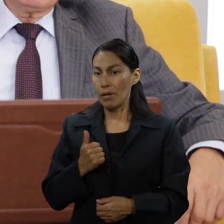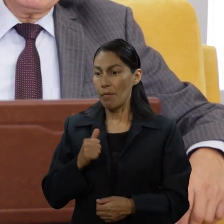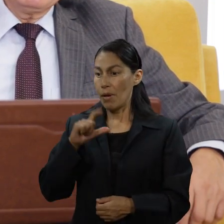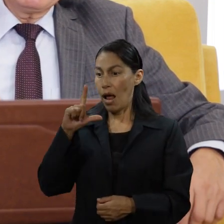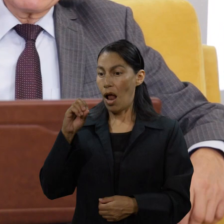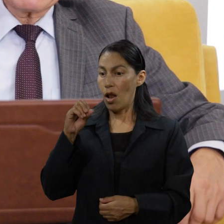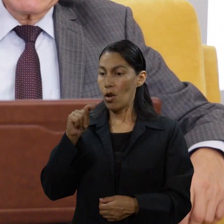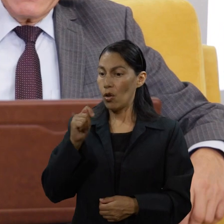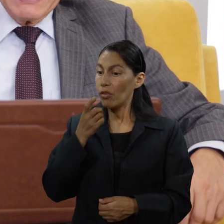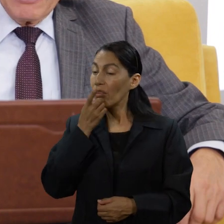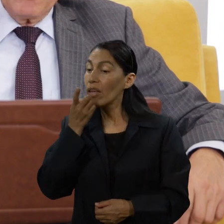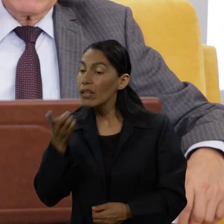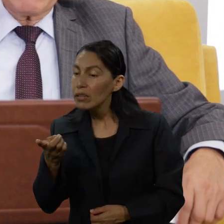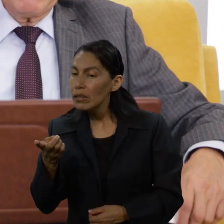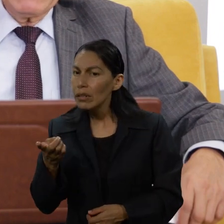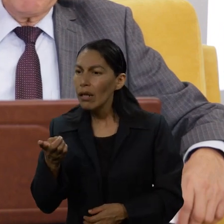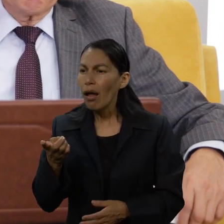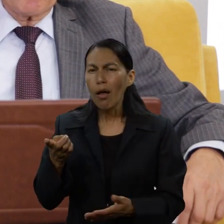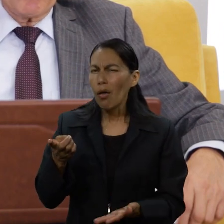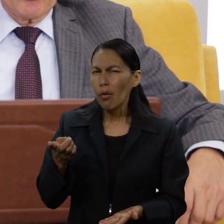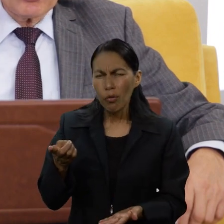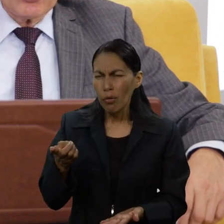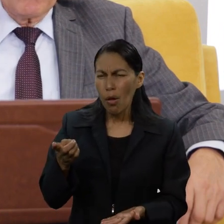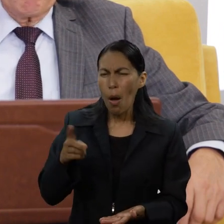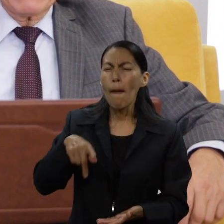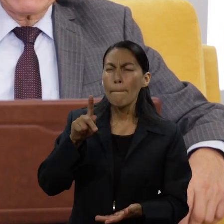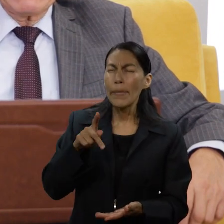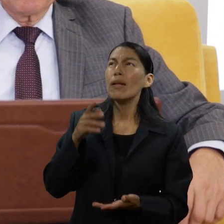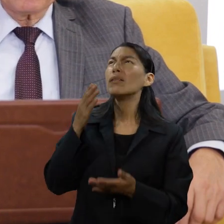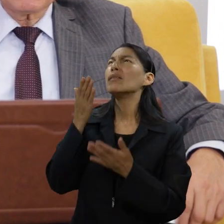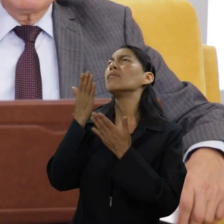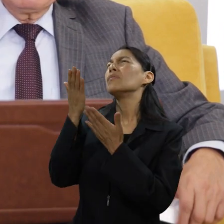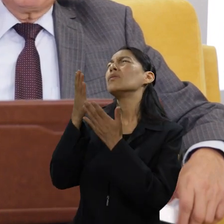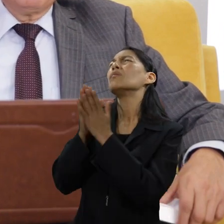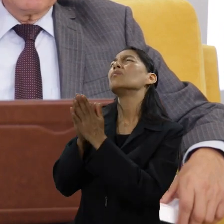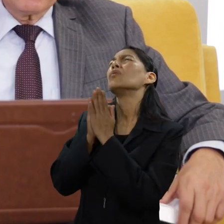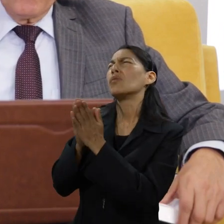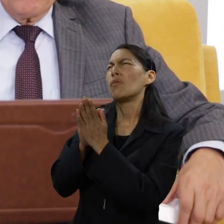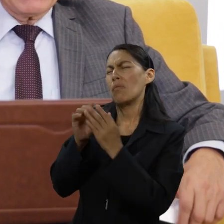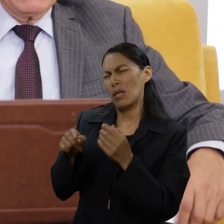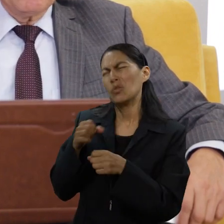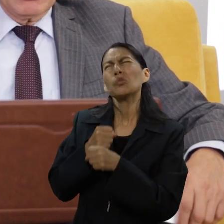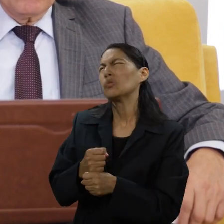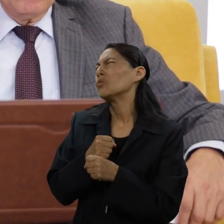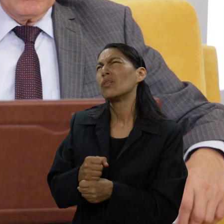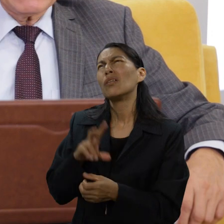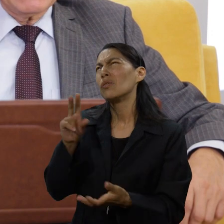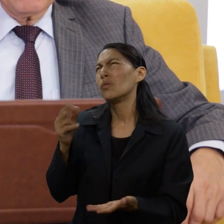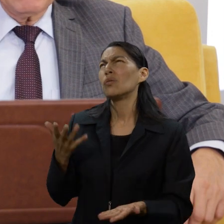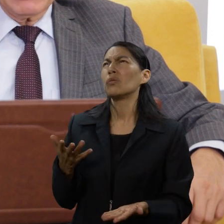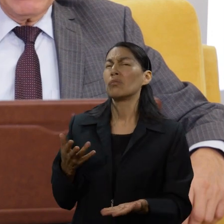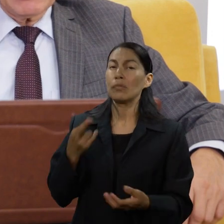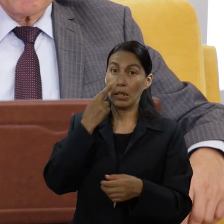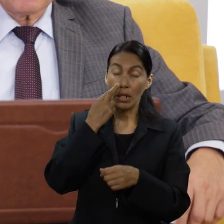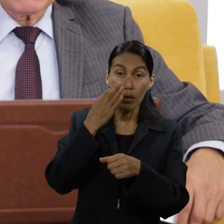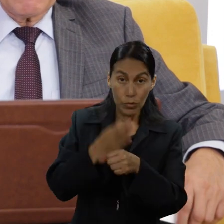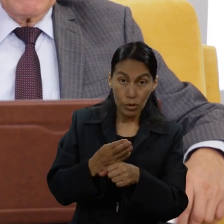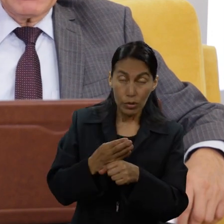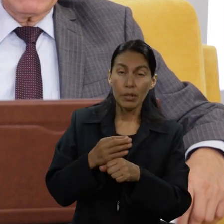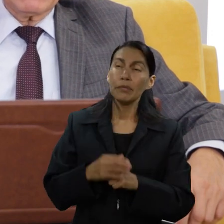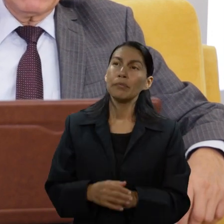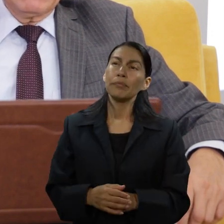pero sí intercede justamente por Lot como para que Lot no sufra daño alguno. Así que hay una gran